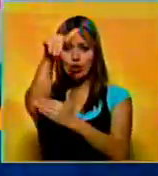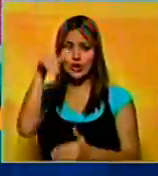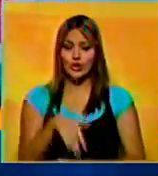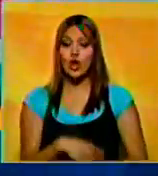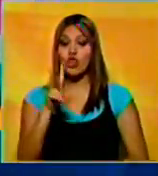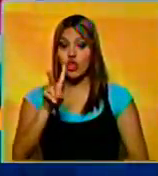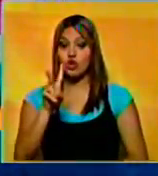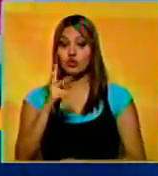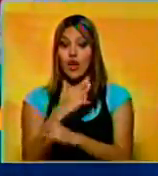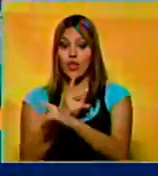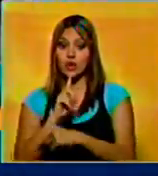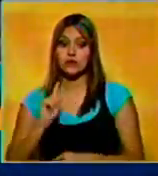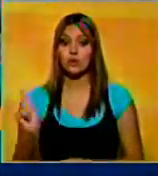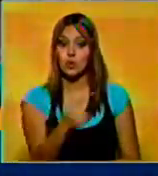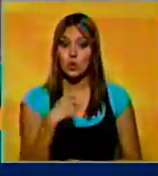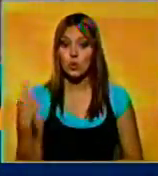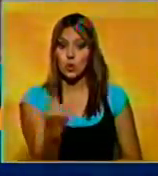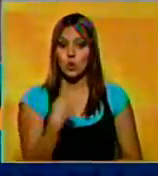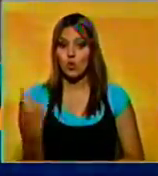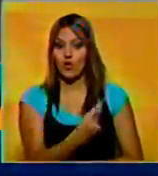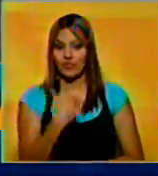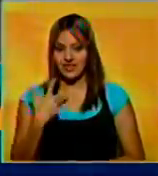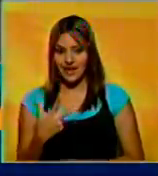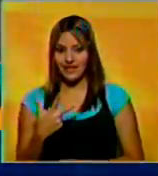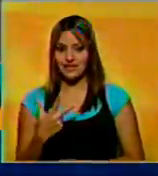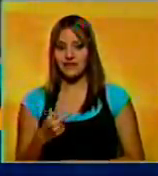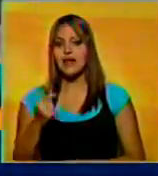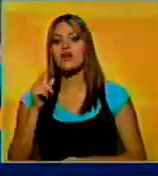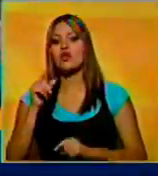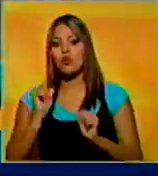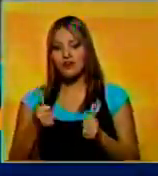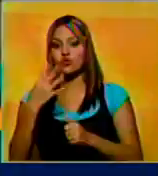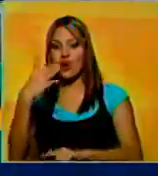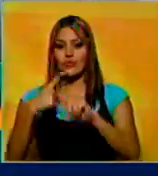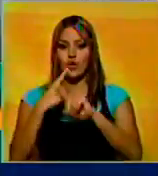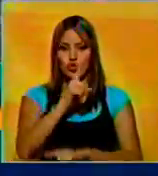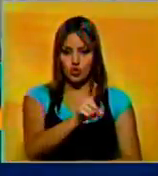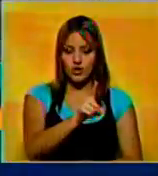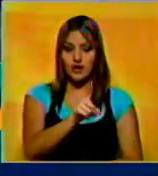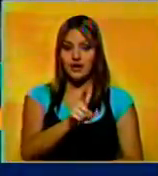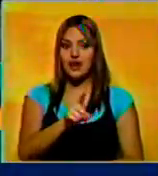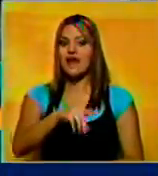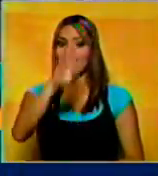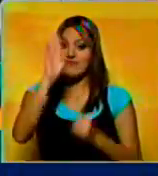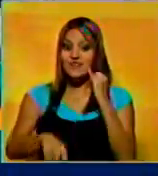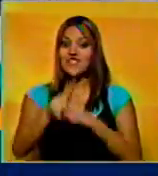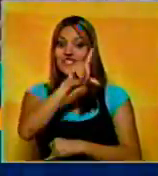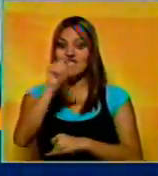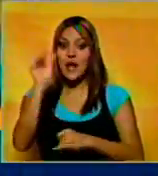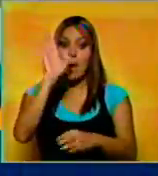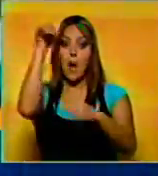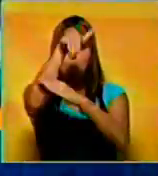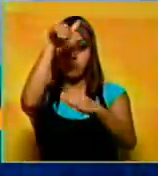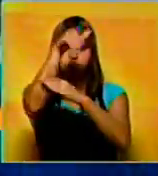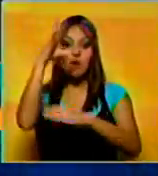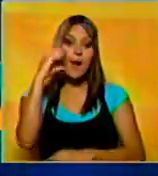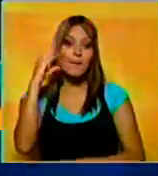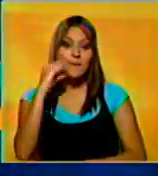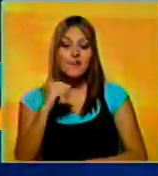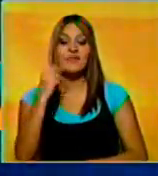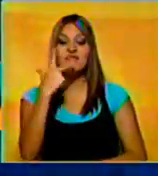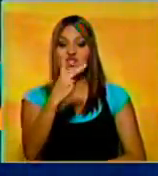en circulación para aumentar la ventaja de los Tigres de 4 por 1. Así llegó a 100 vuelas cercas en el Comérica Park y a